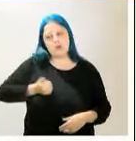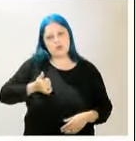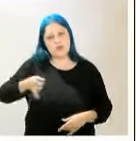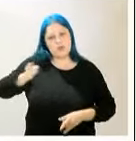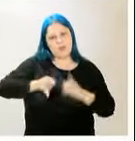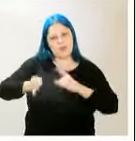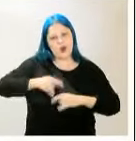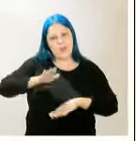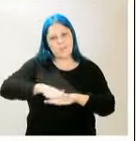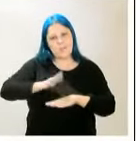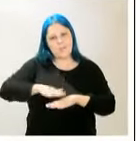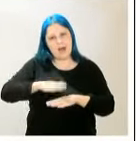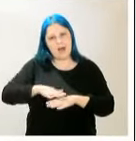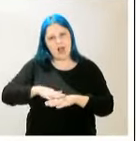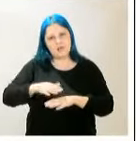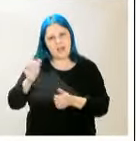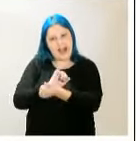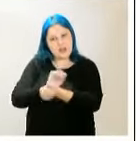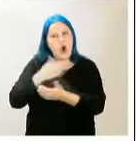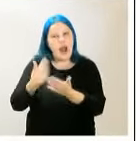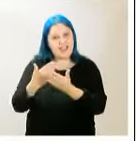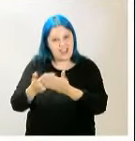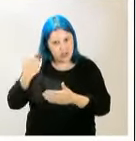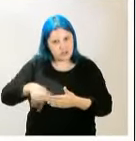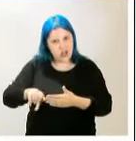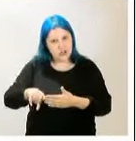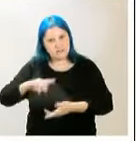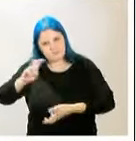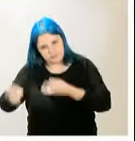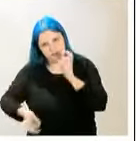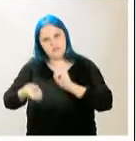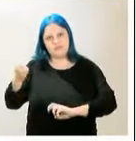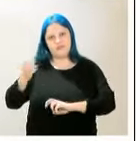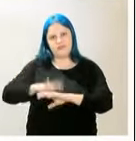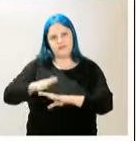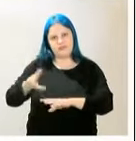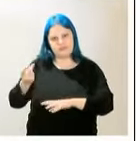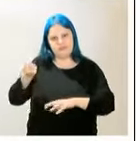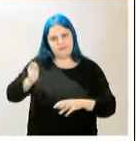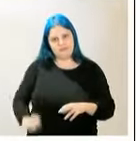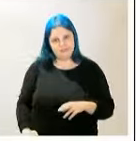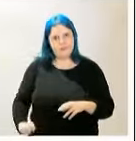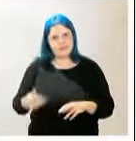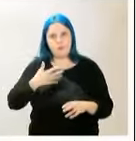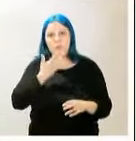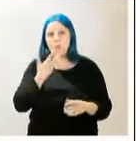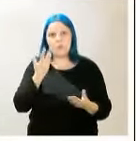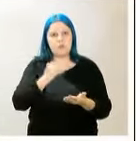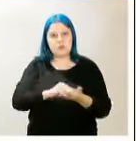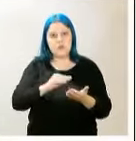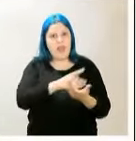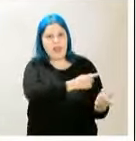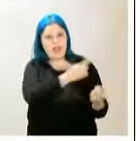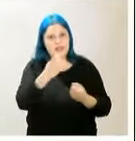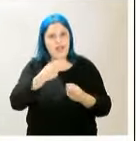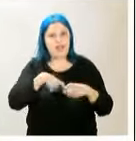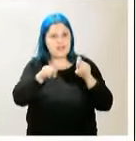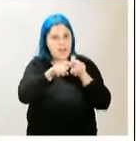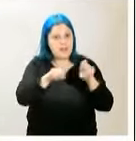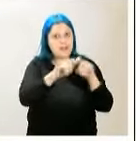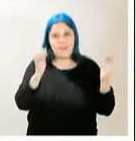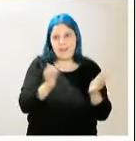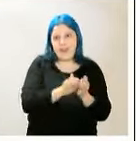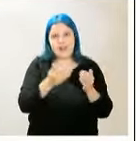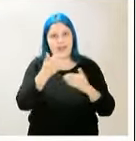aquellos créditos que ya estaban garantizados y no llegar a las necesidades imperiosas que muchas pequeñas y medianas empresas, como esas